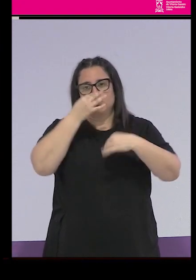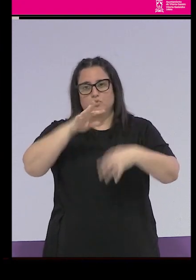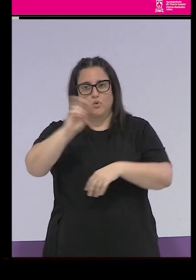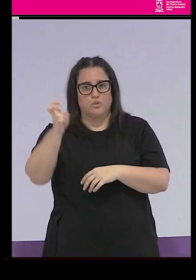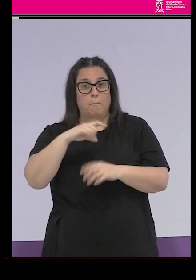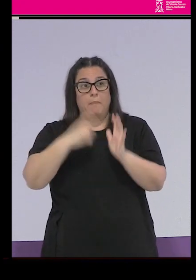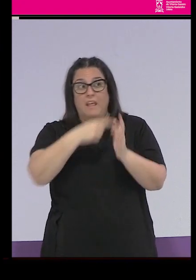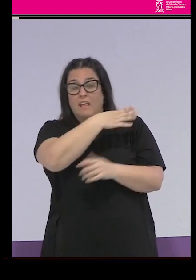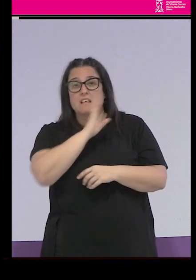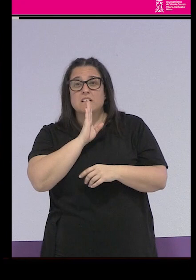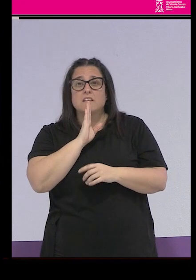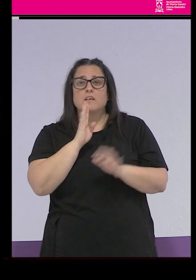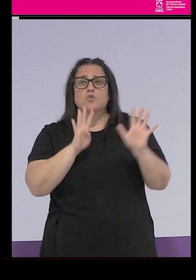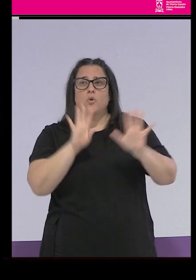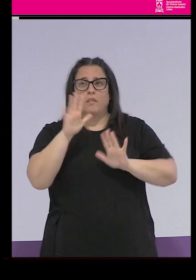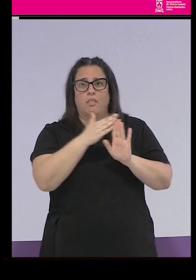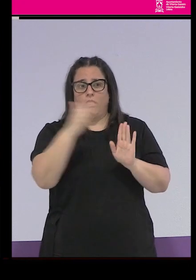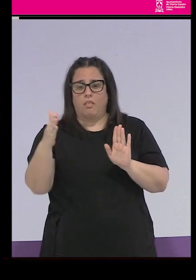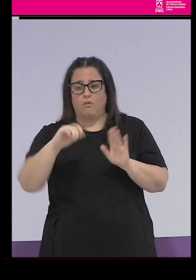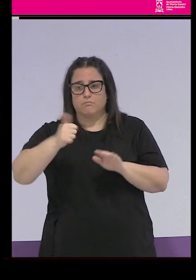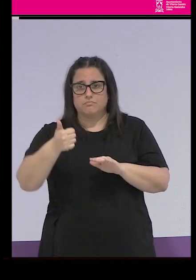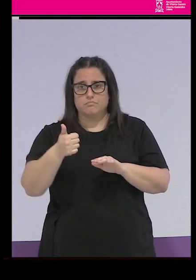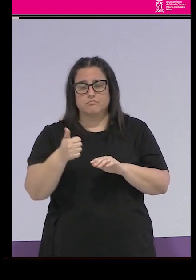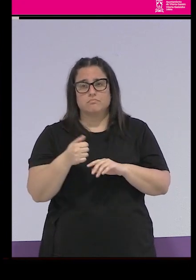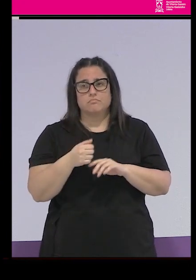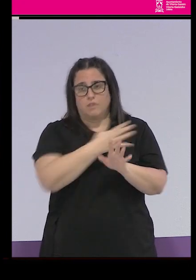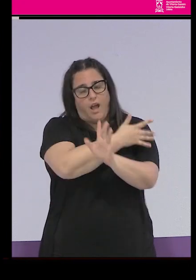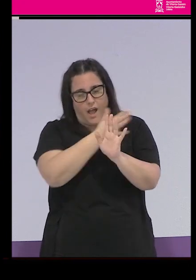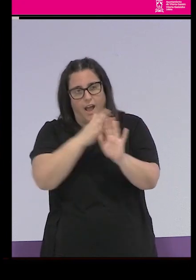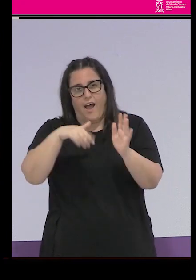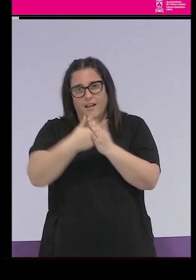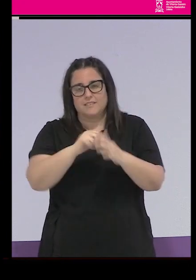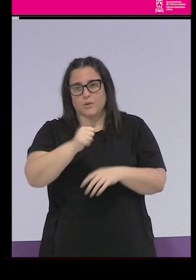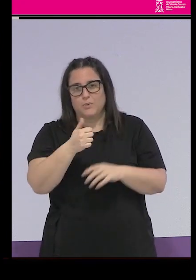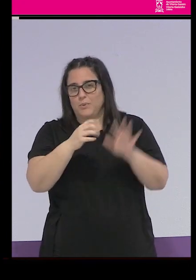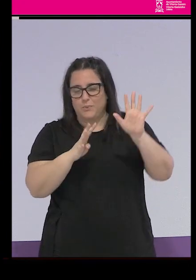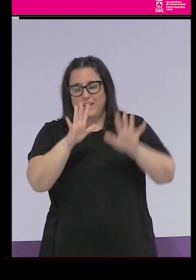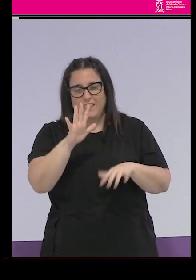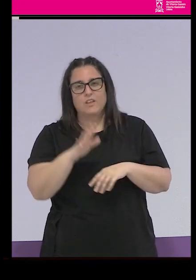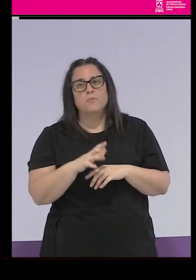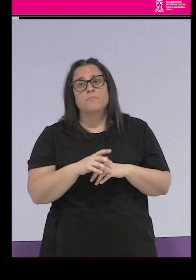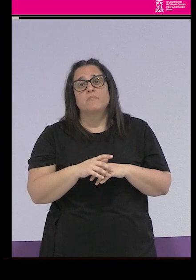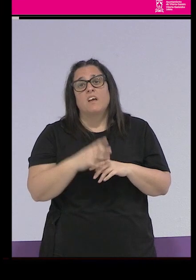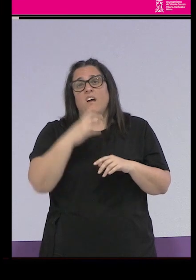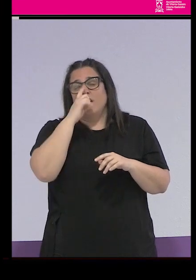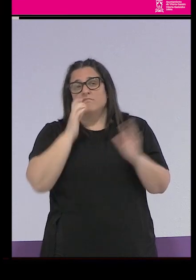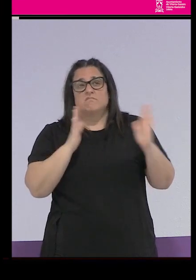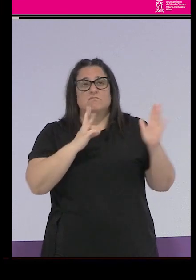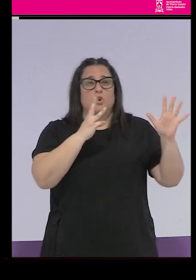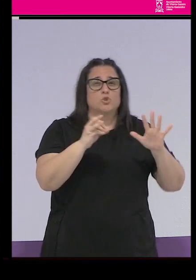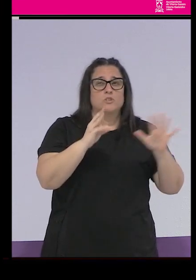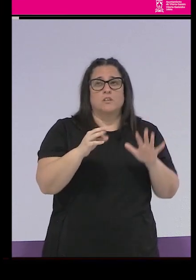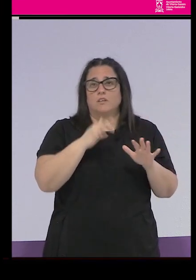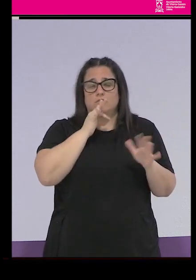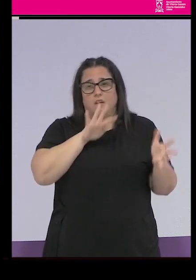otra, por cierto, que está en vigor hasta el 95. Es verdad que ya desde los años 80 había quedado prácticamente inaplicable, se habían ido quitando todos